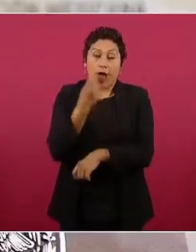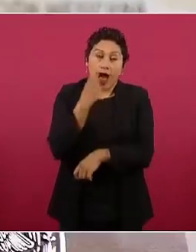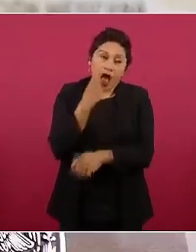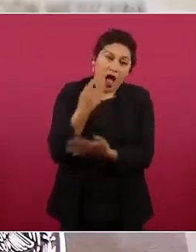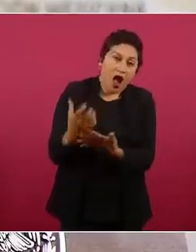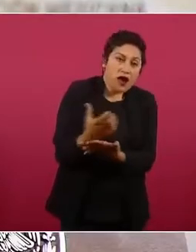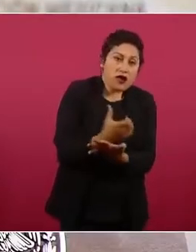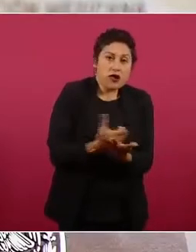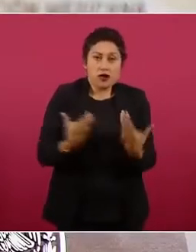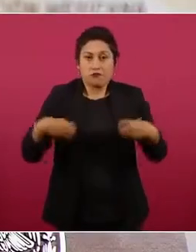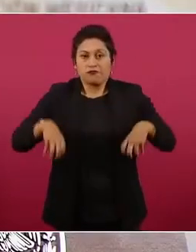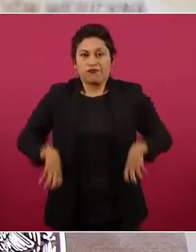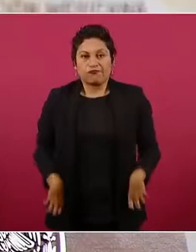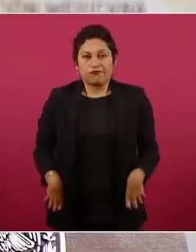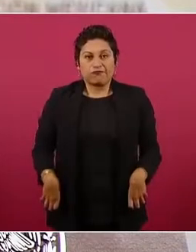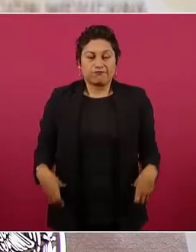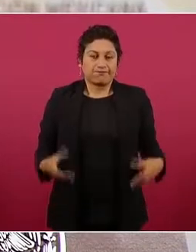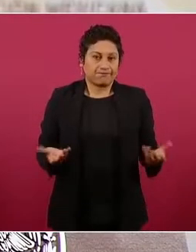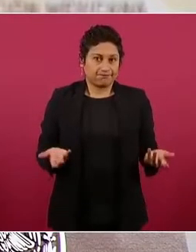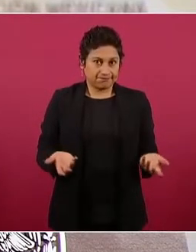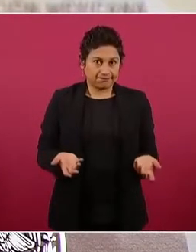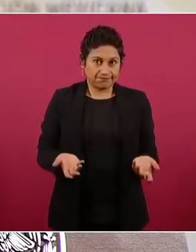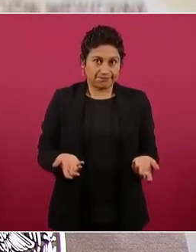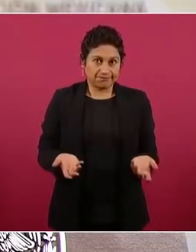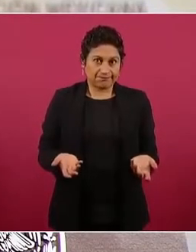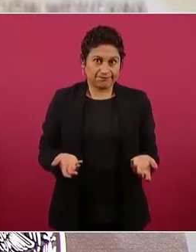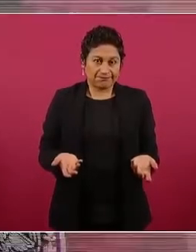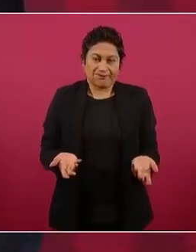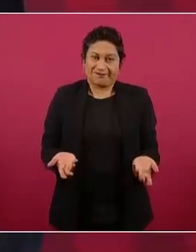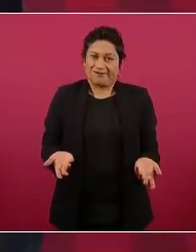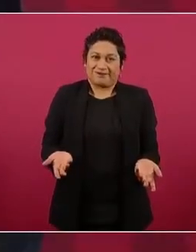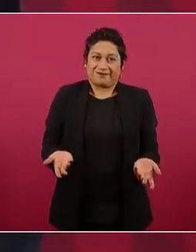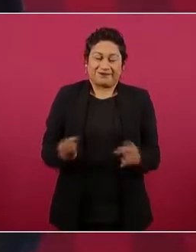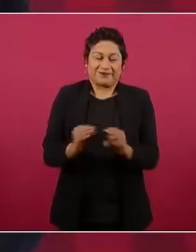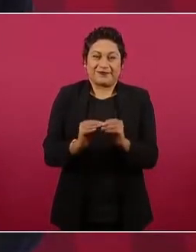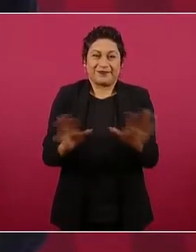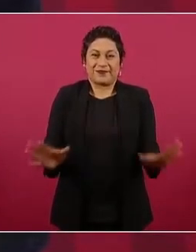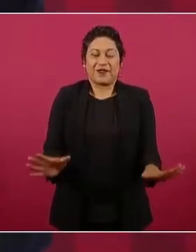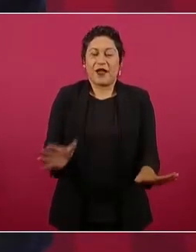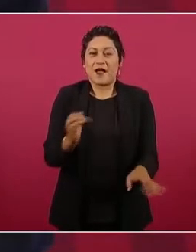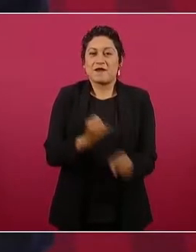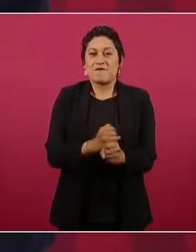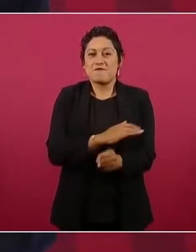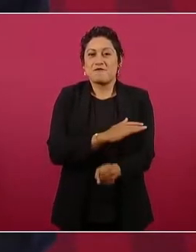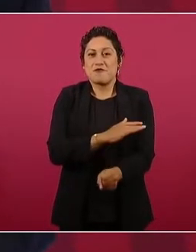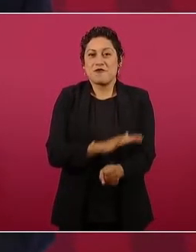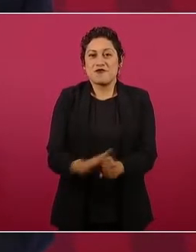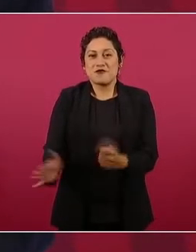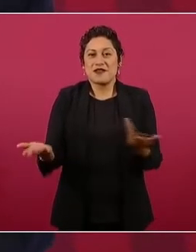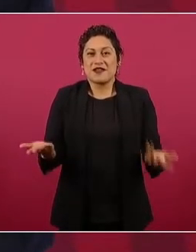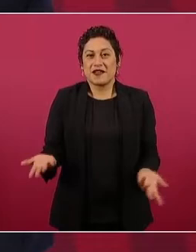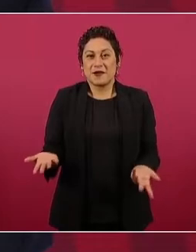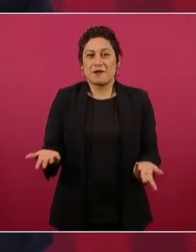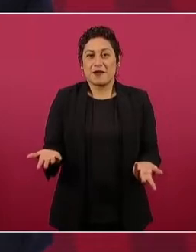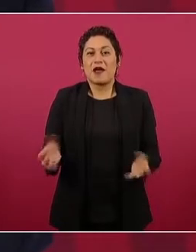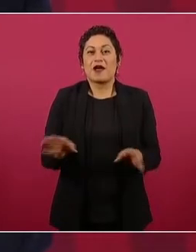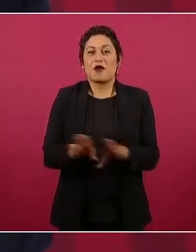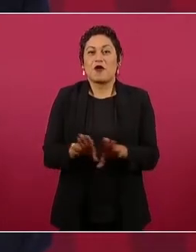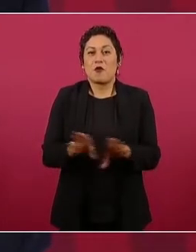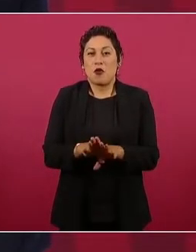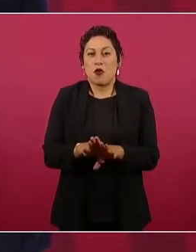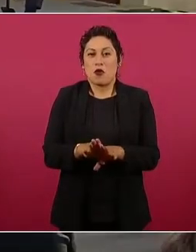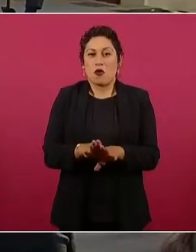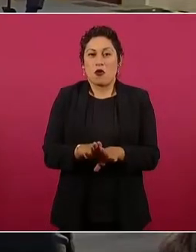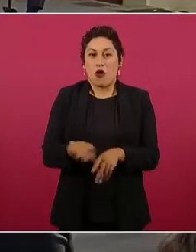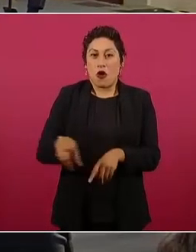el lucro, pues no se puede impedir que el Estado cumpla